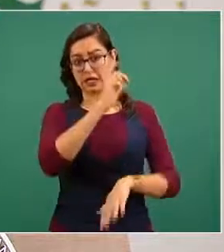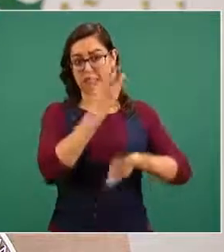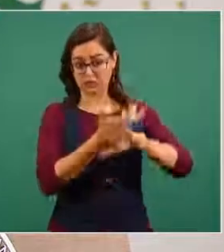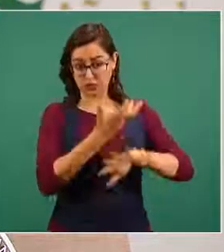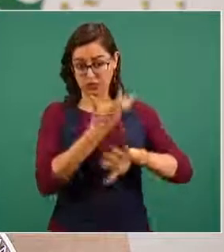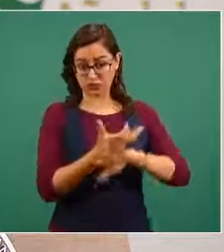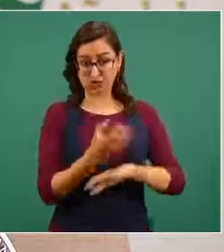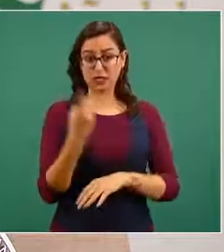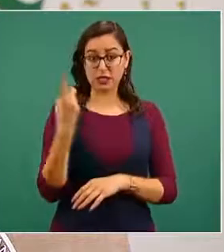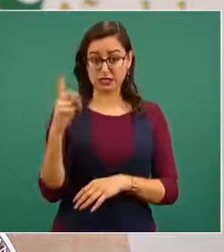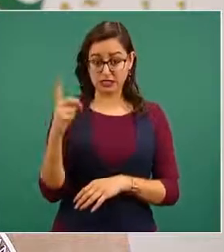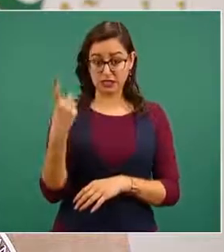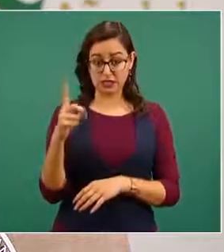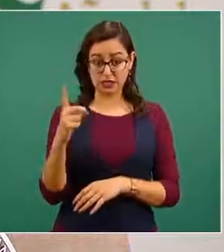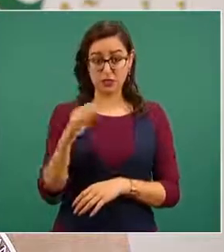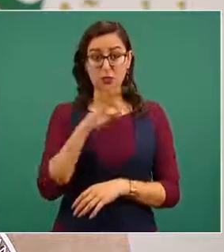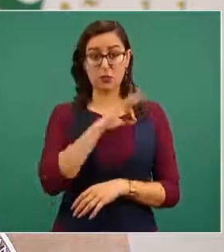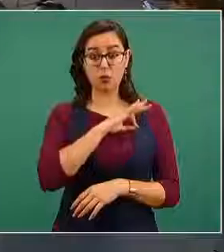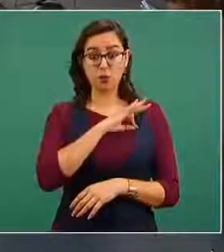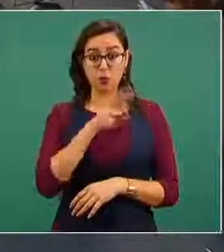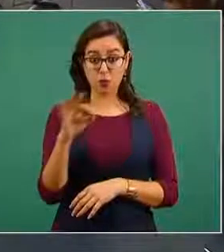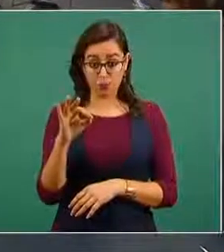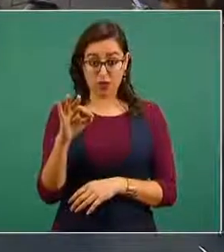no sé si me pueden poner Wall Street